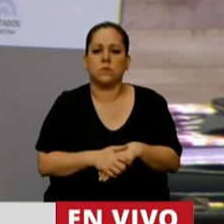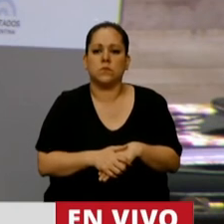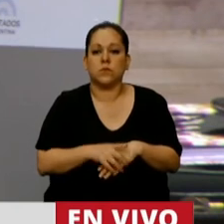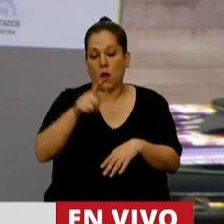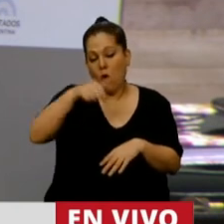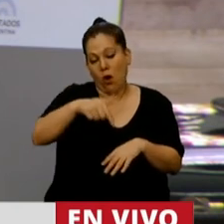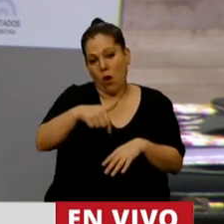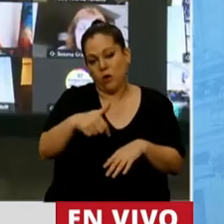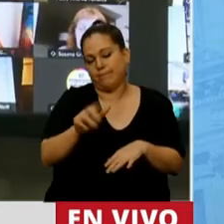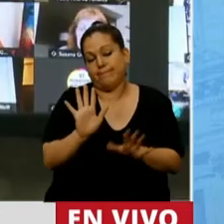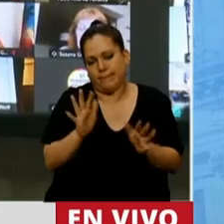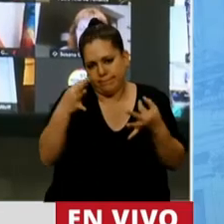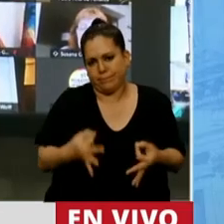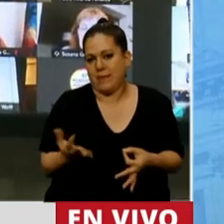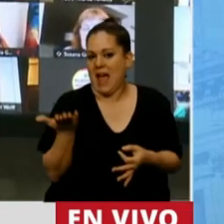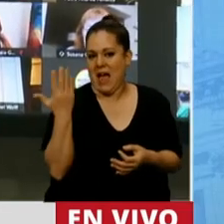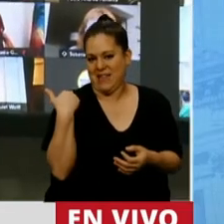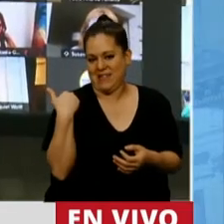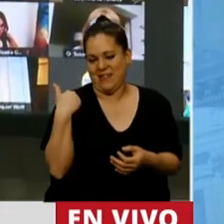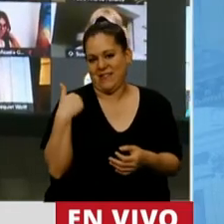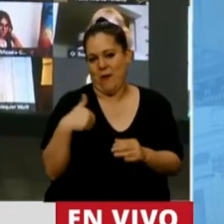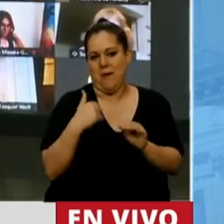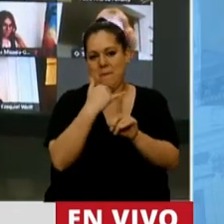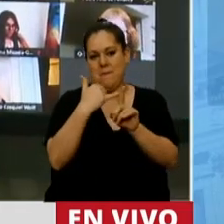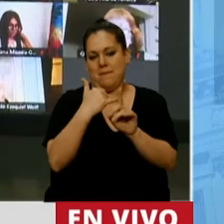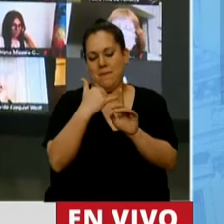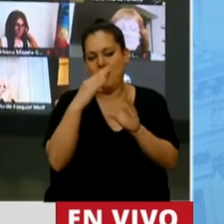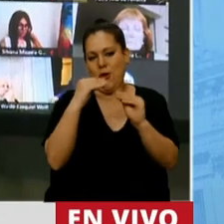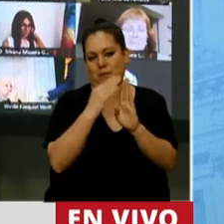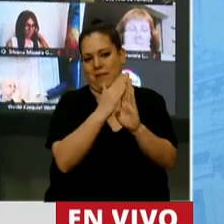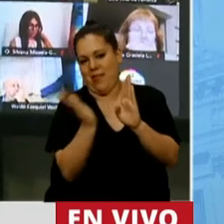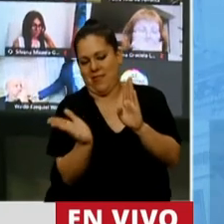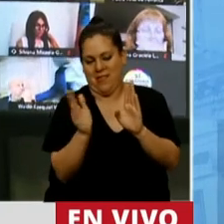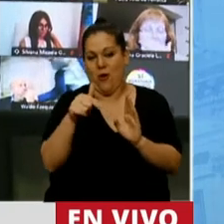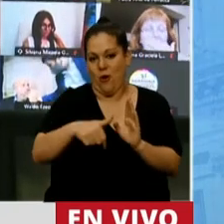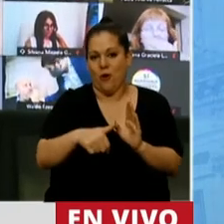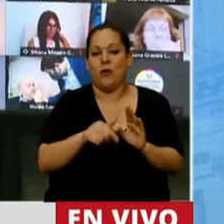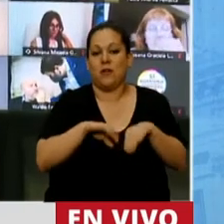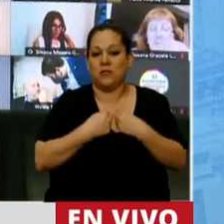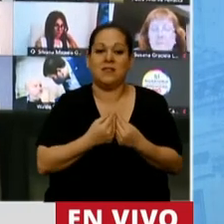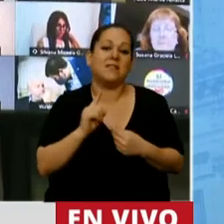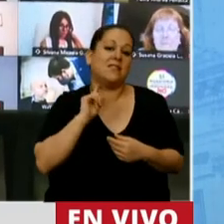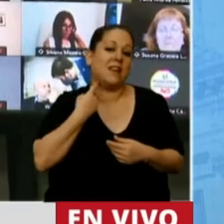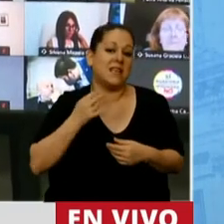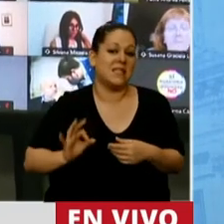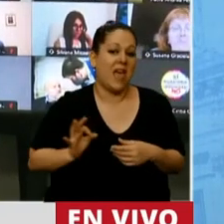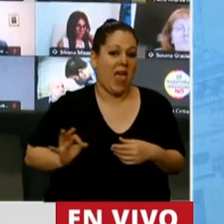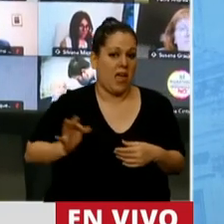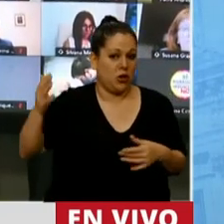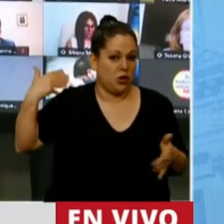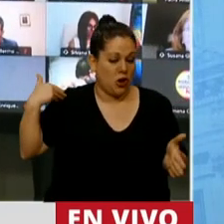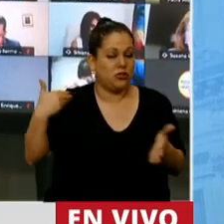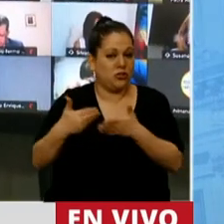Hoy, bueno, hoy o ayer en realidad, porque ya hemos pasado de día, se cumplen 13 años del momento en que